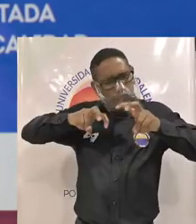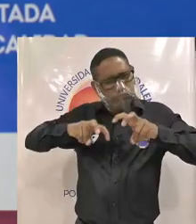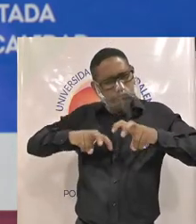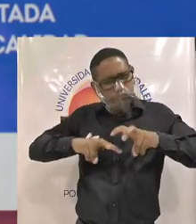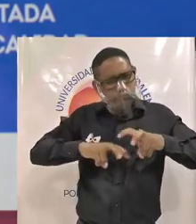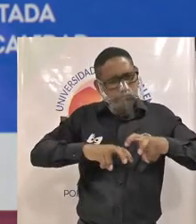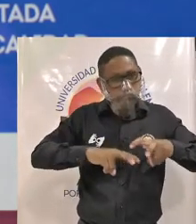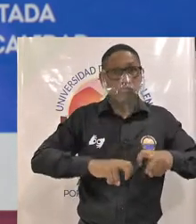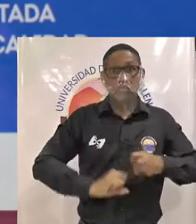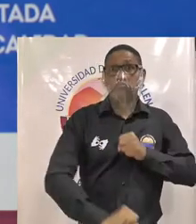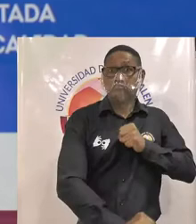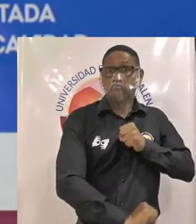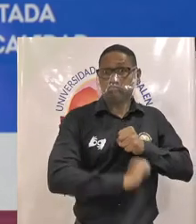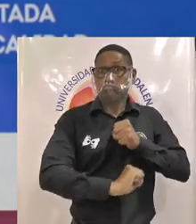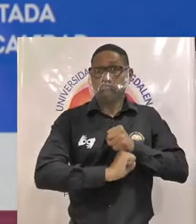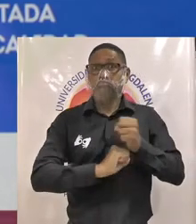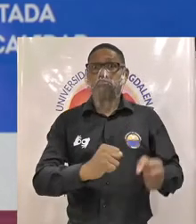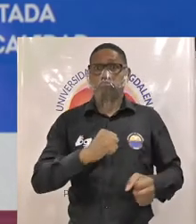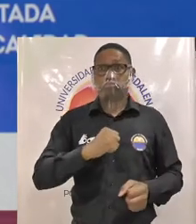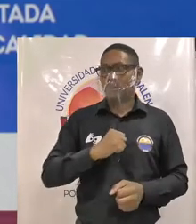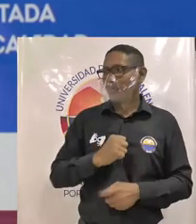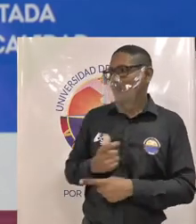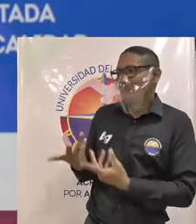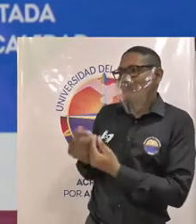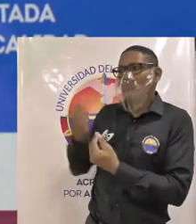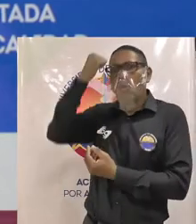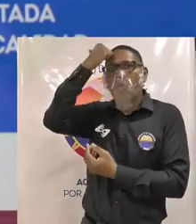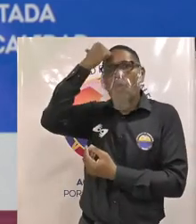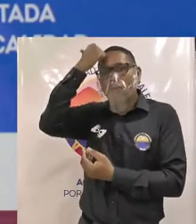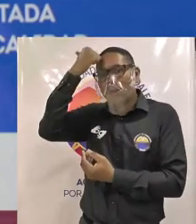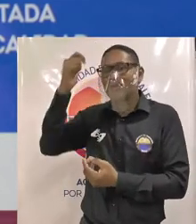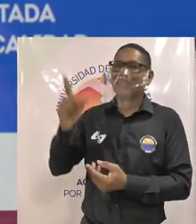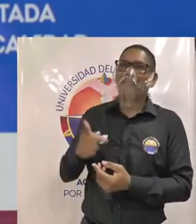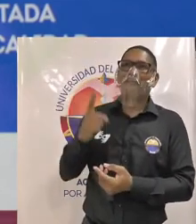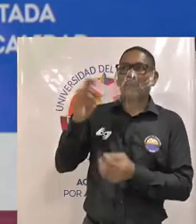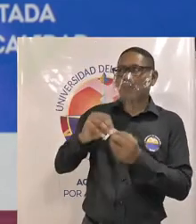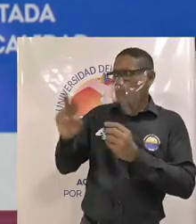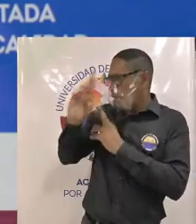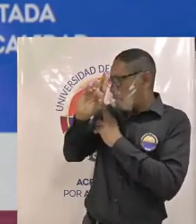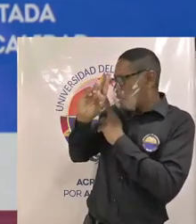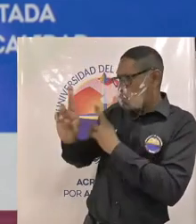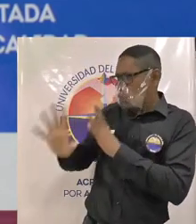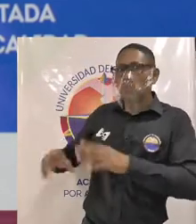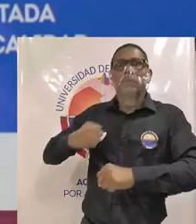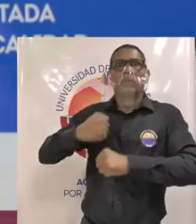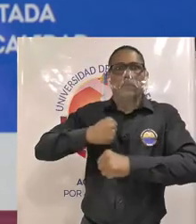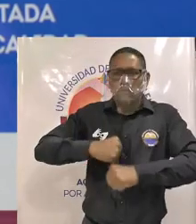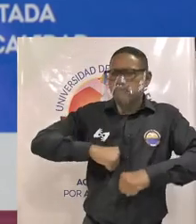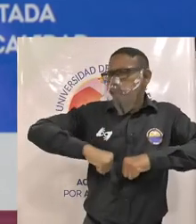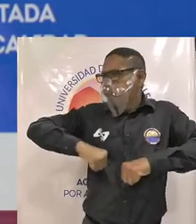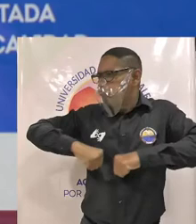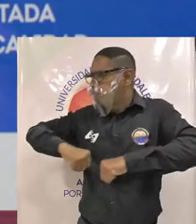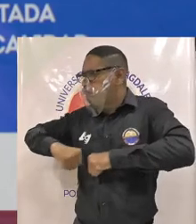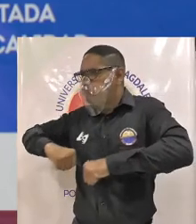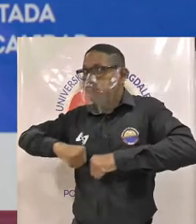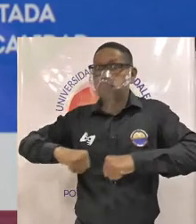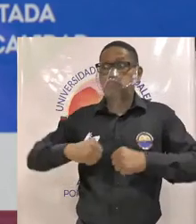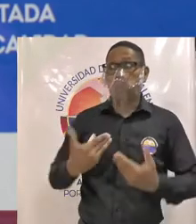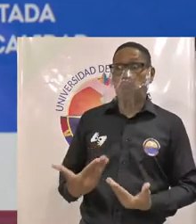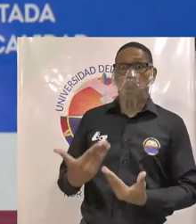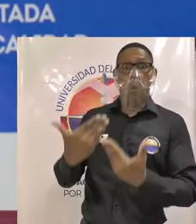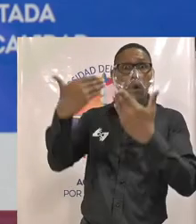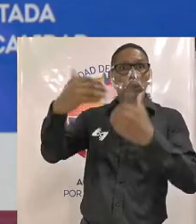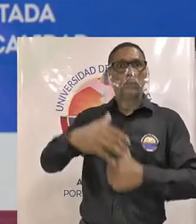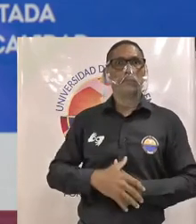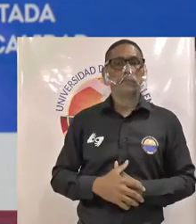la parte de la docencia todavía le falta digamos ese reconocimiento a esa labor tan hermosa que hacemos pues para mí es la más gratificante